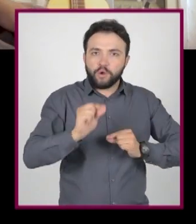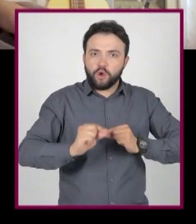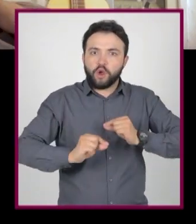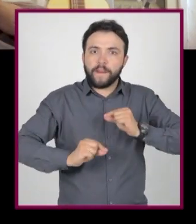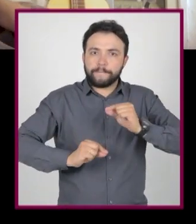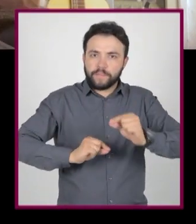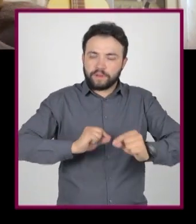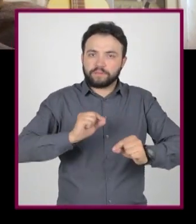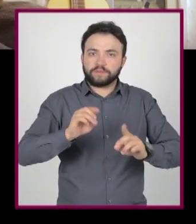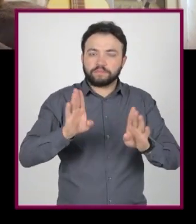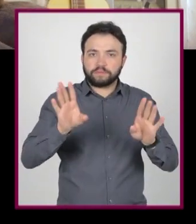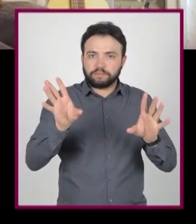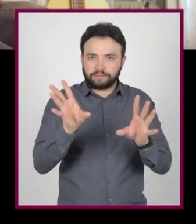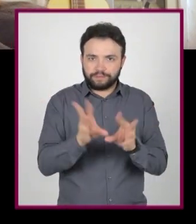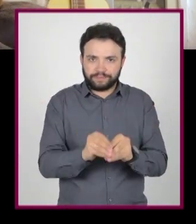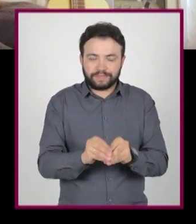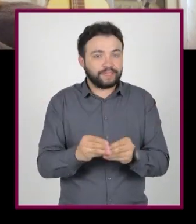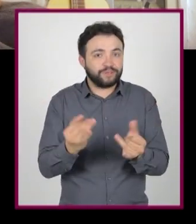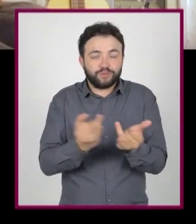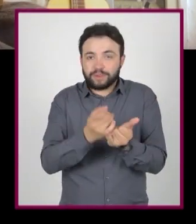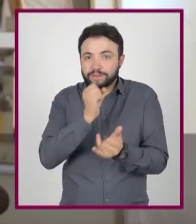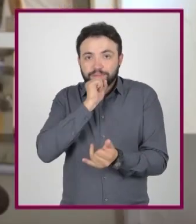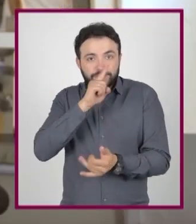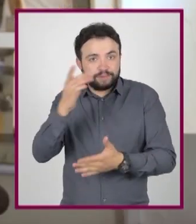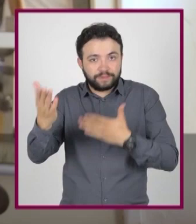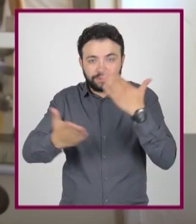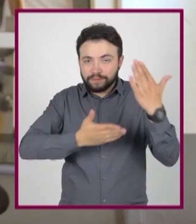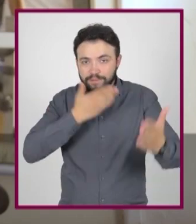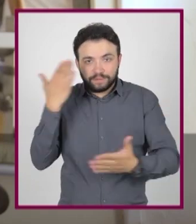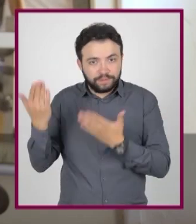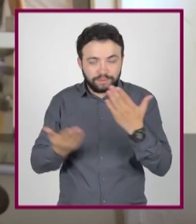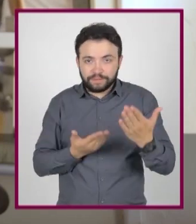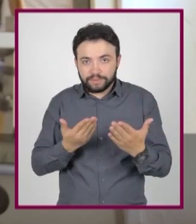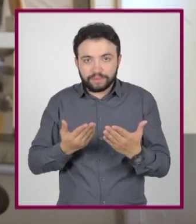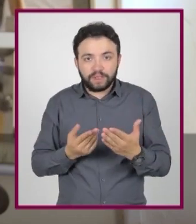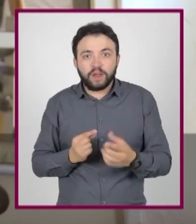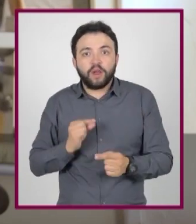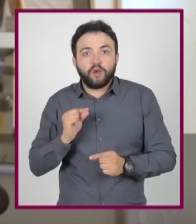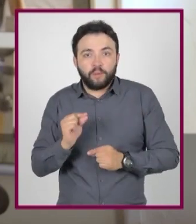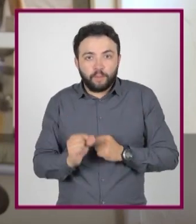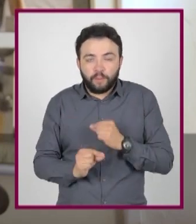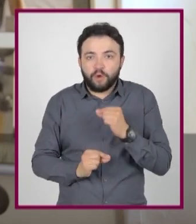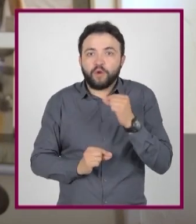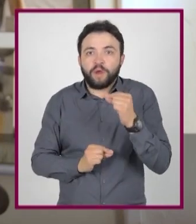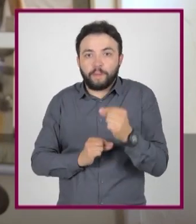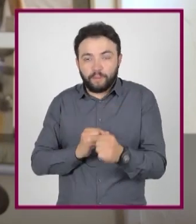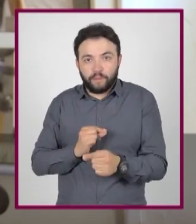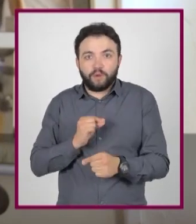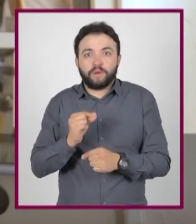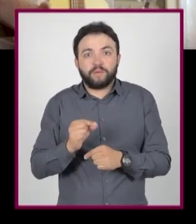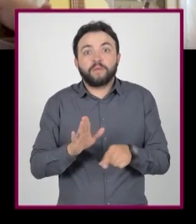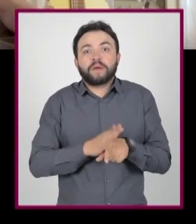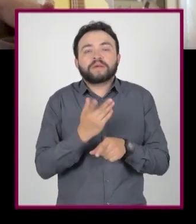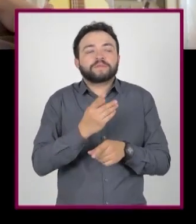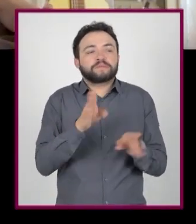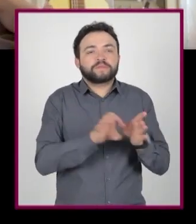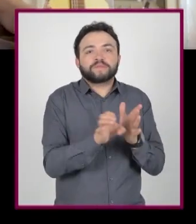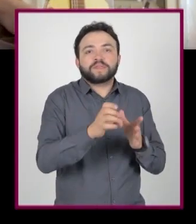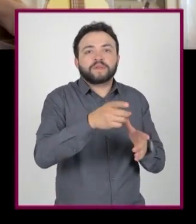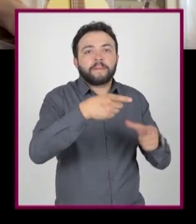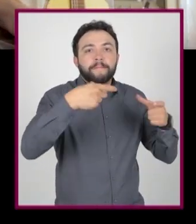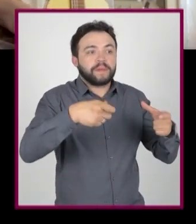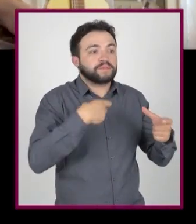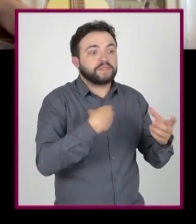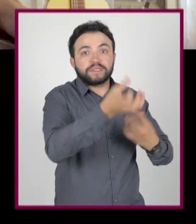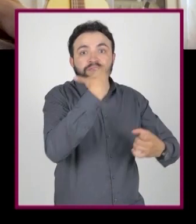muy buen ejemplo. Ese Comer y consultar información ambos son importantes, pero debemos hacerlo con medida. Por eso es